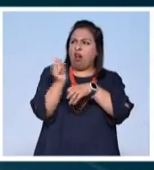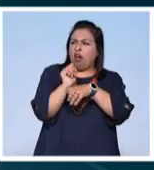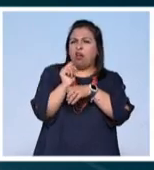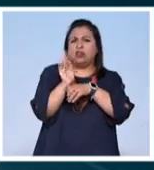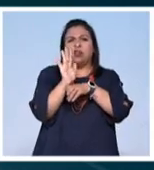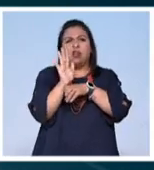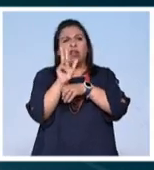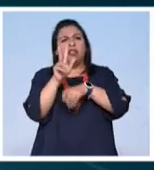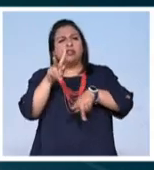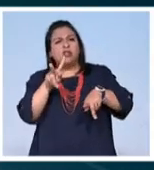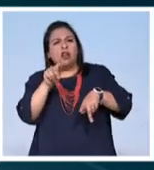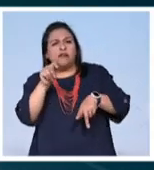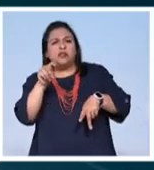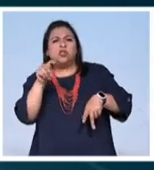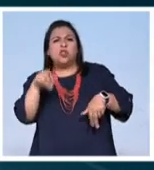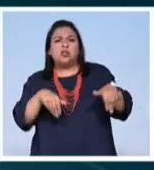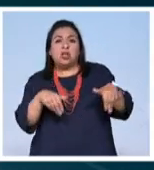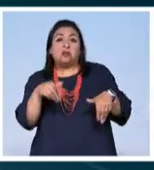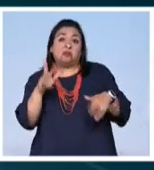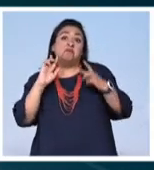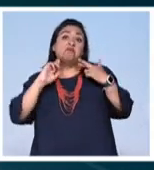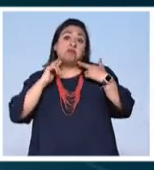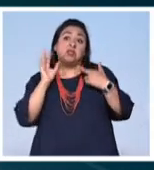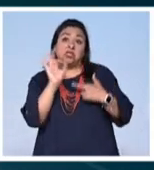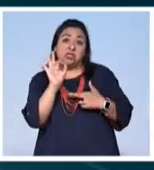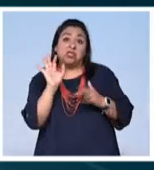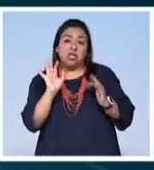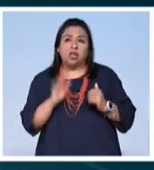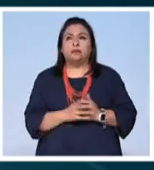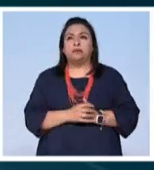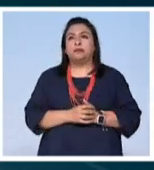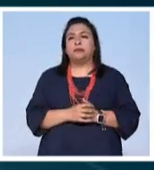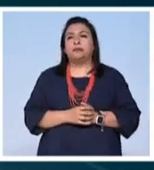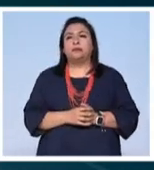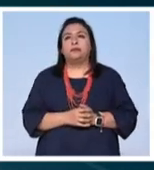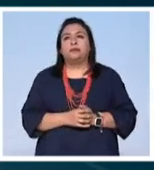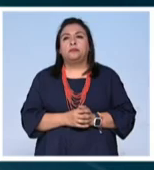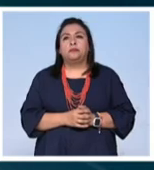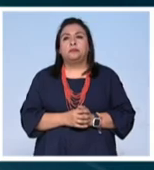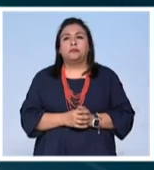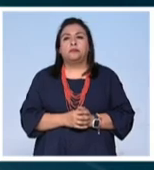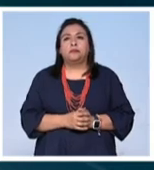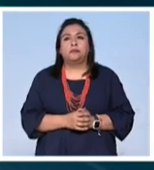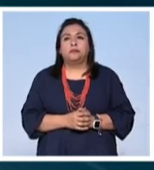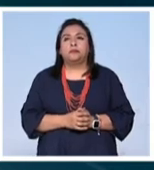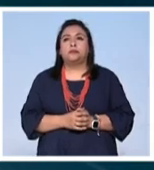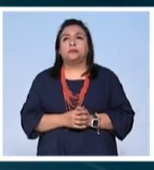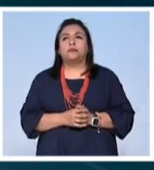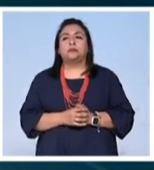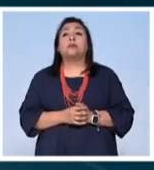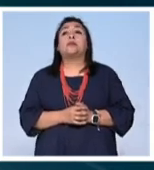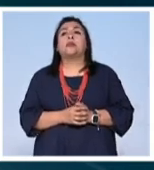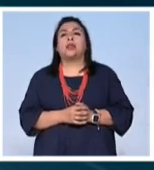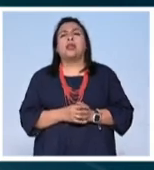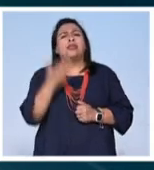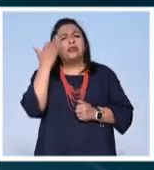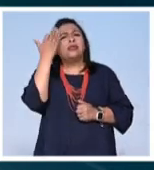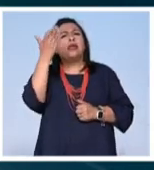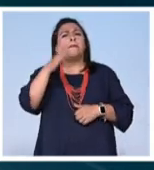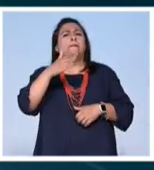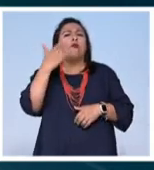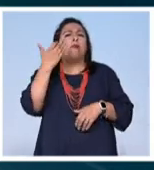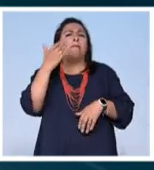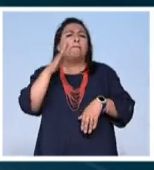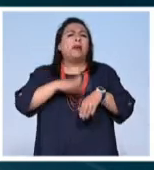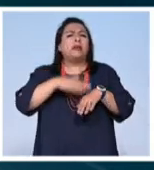o teatro sea un androide? ¿te acuerdas que te comenté que había hecho casting para una peli gringa? ¿cuánto tiempo falta